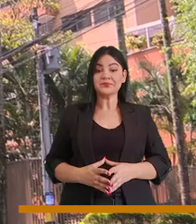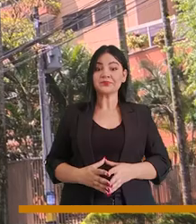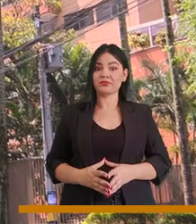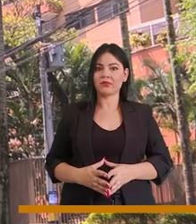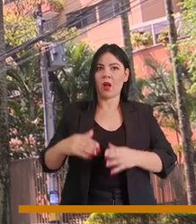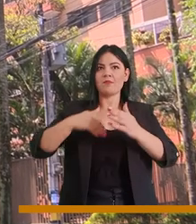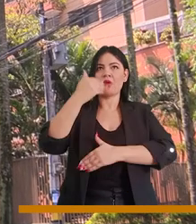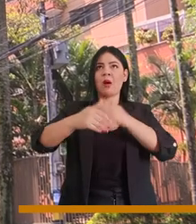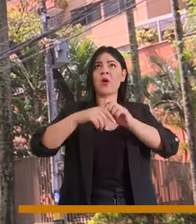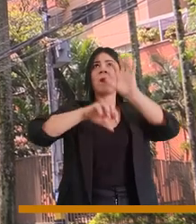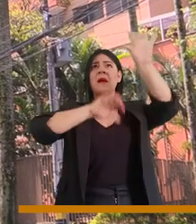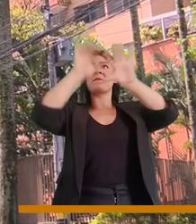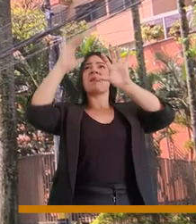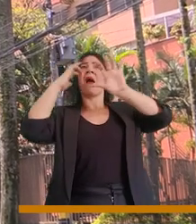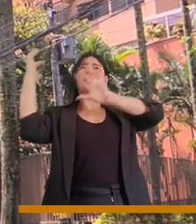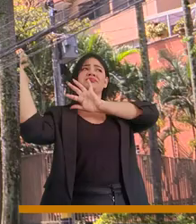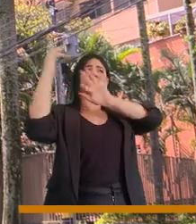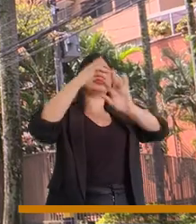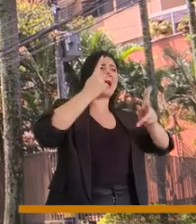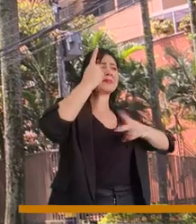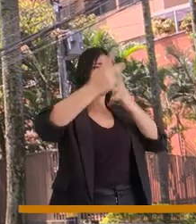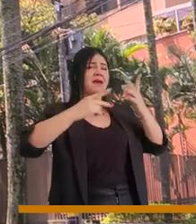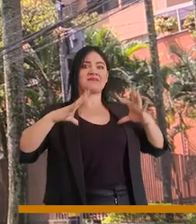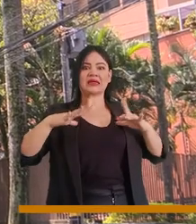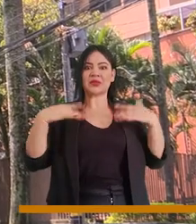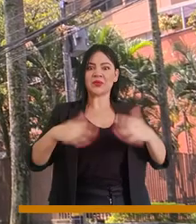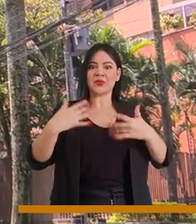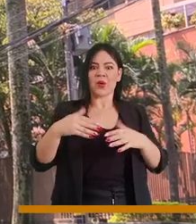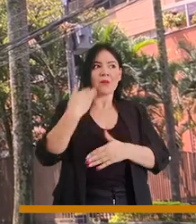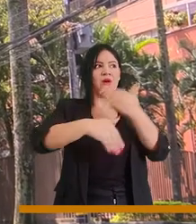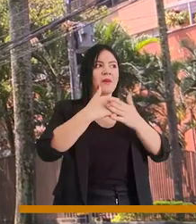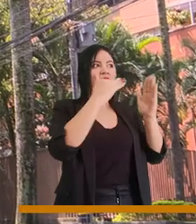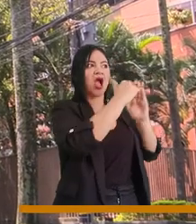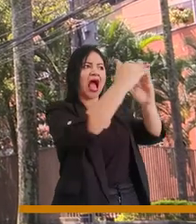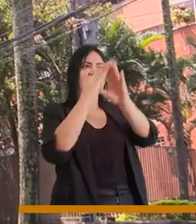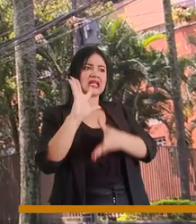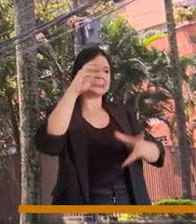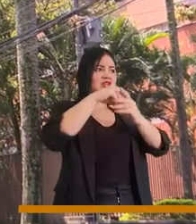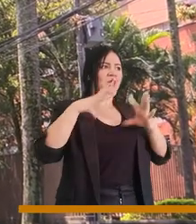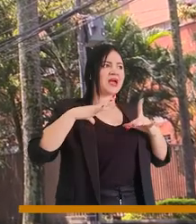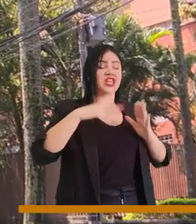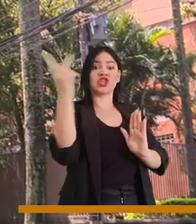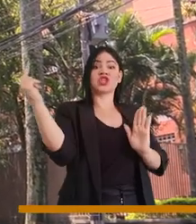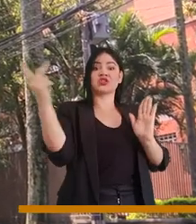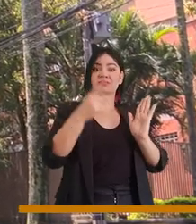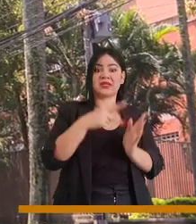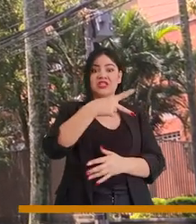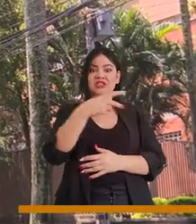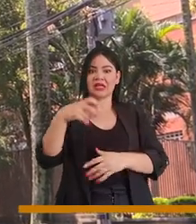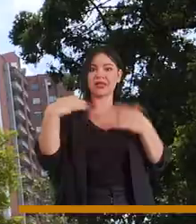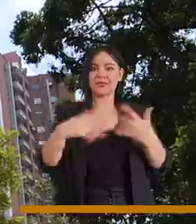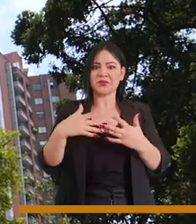El auge del turismo en Medellín ha llevado que tengamos más de 12.200 viviendas turísticas en nuestra ciudad.